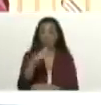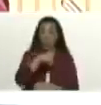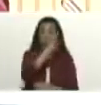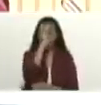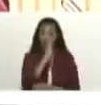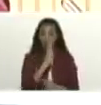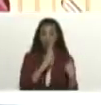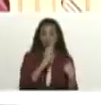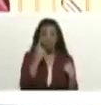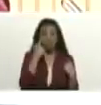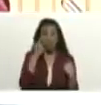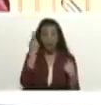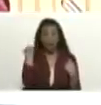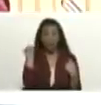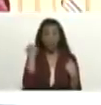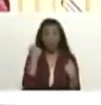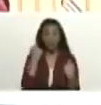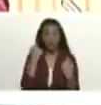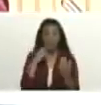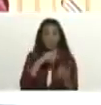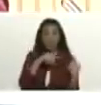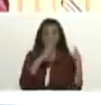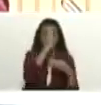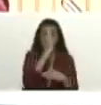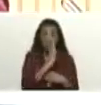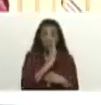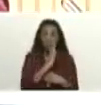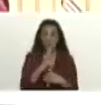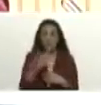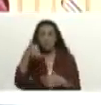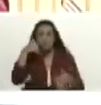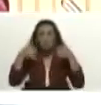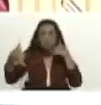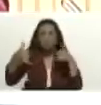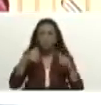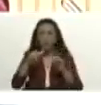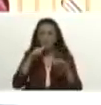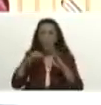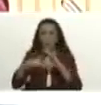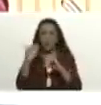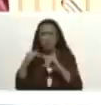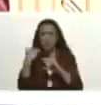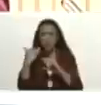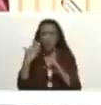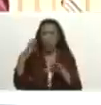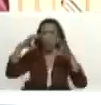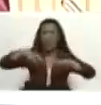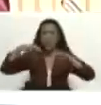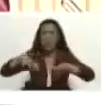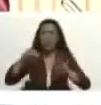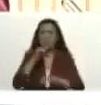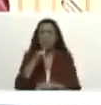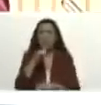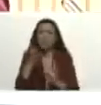antes de ayer, ayer, recibiendo reportes del Estado Mayor de la lluvia,